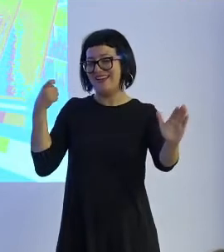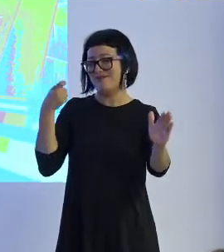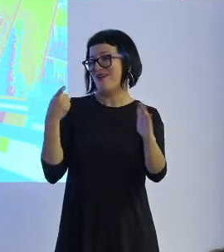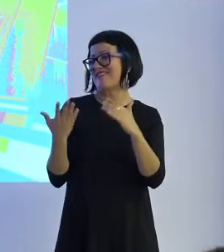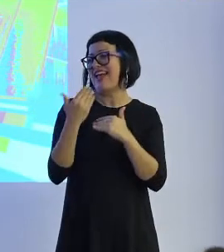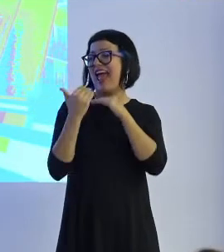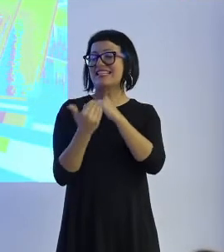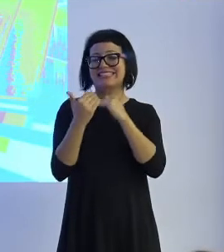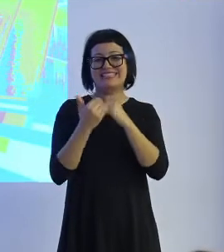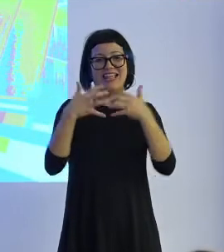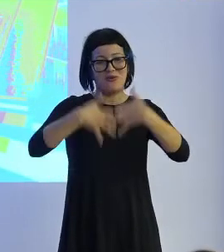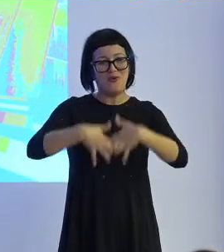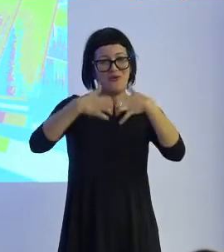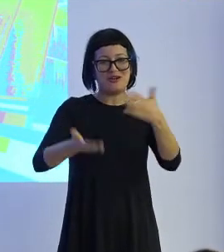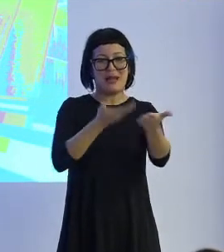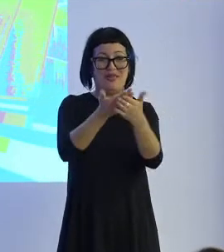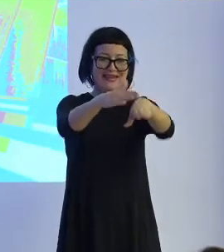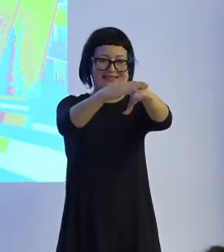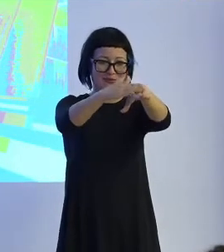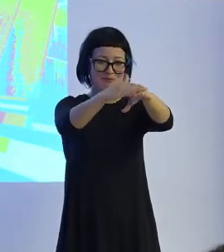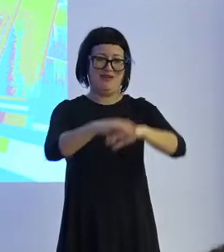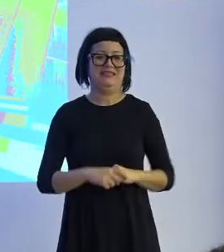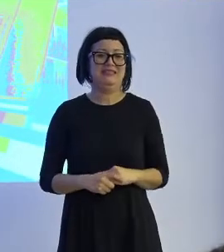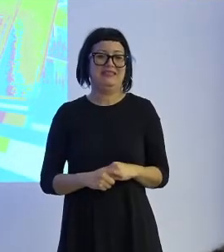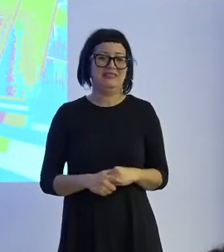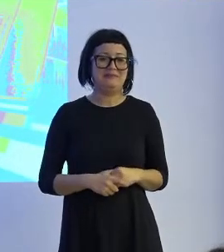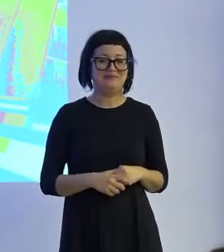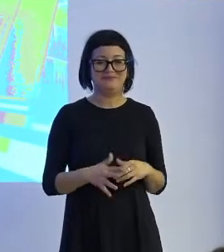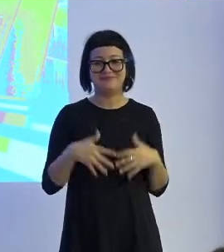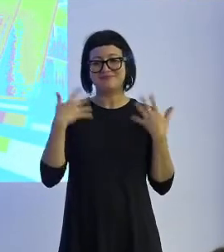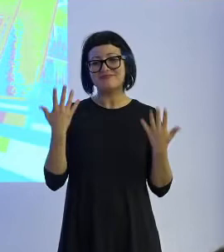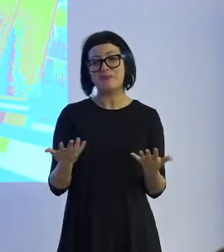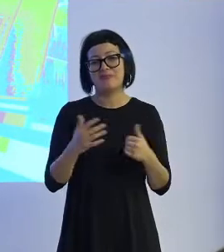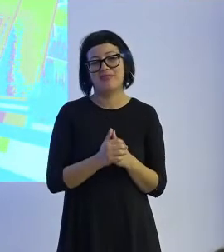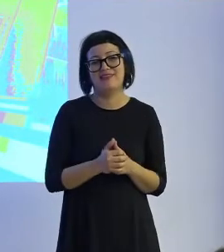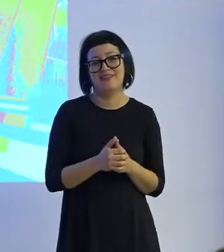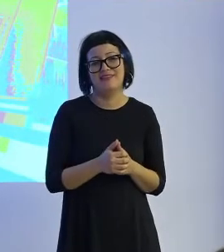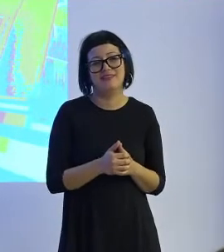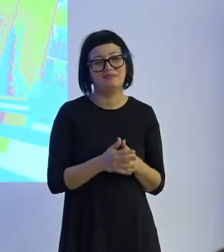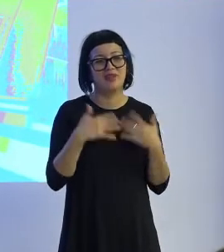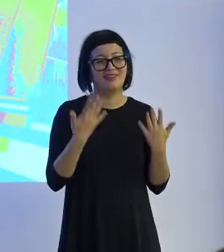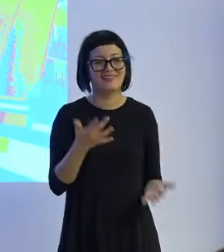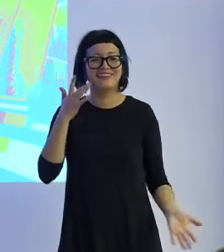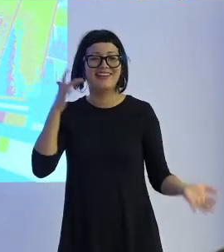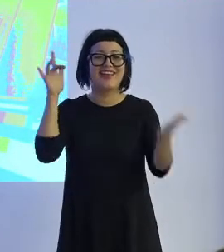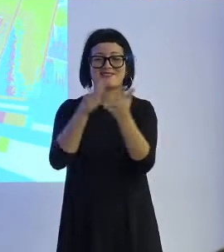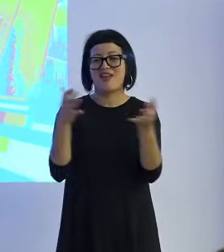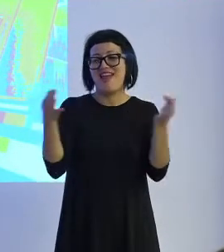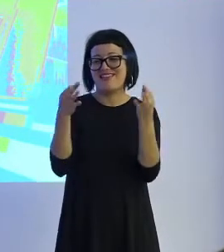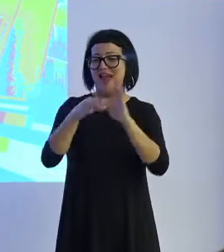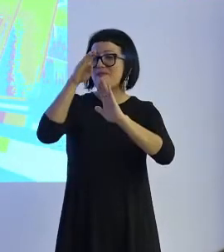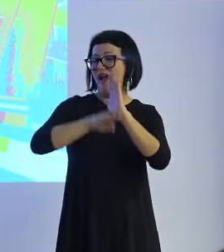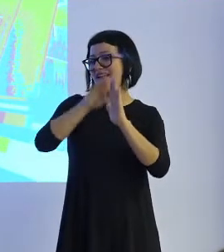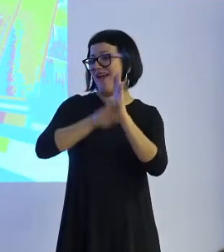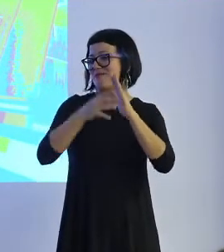chatbot y obviamente a tener que pedir disculpas. Y cuando lo que ocurre es que los parámetros que le